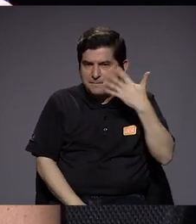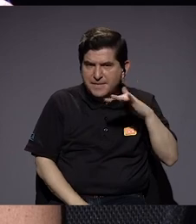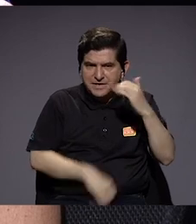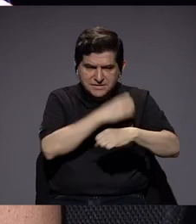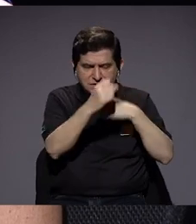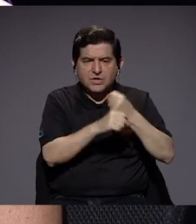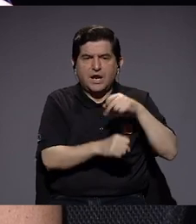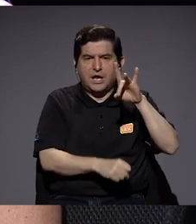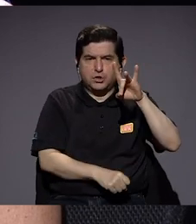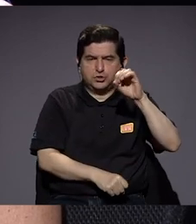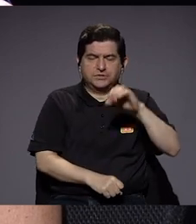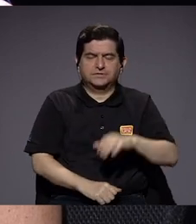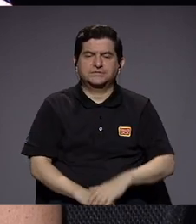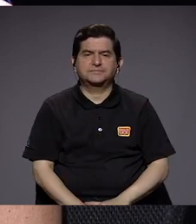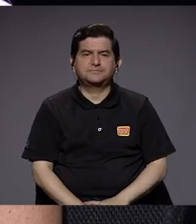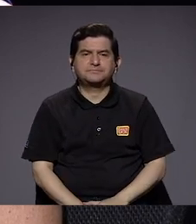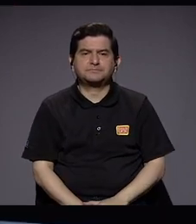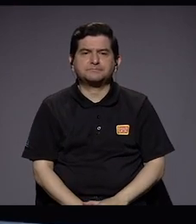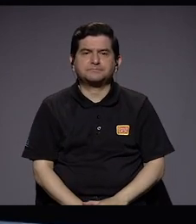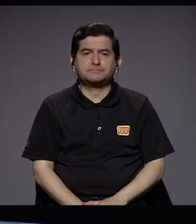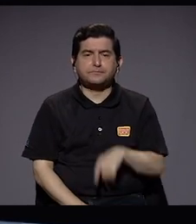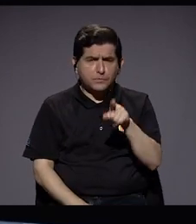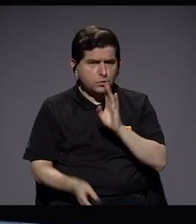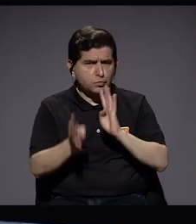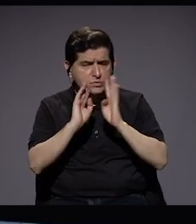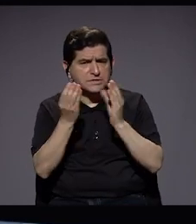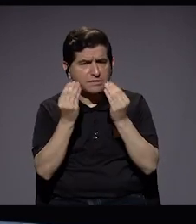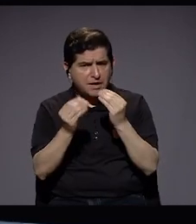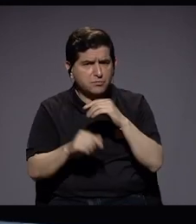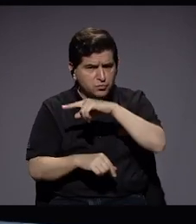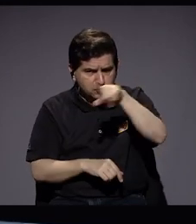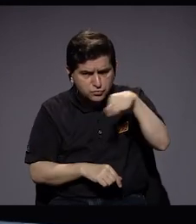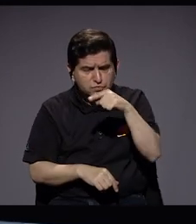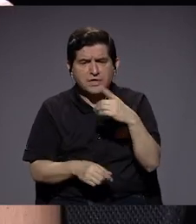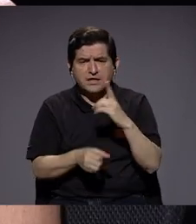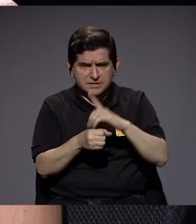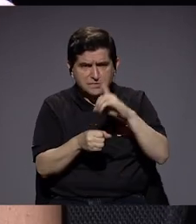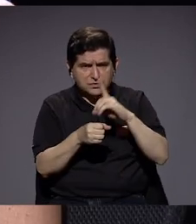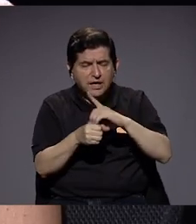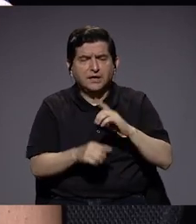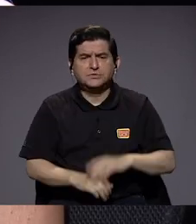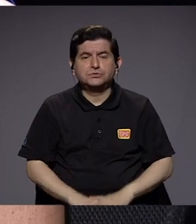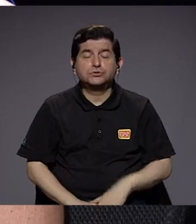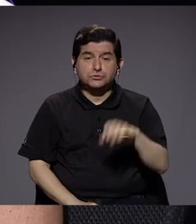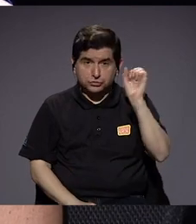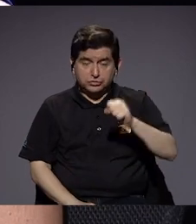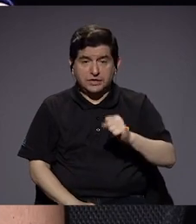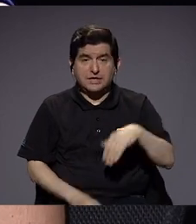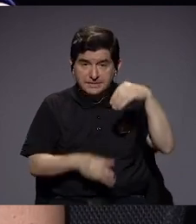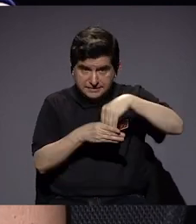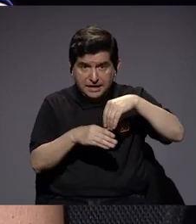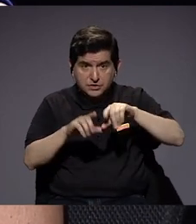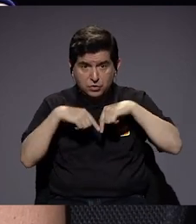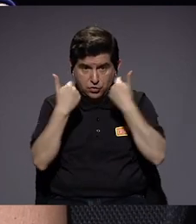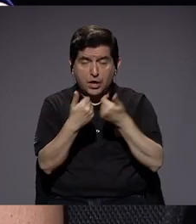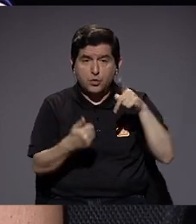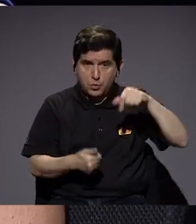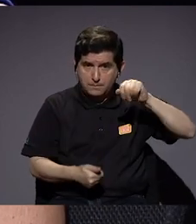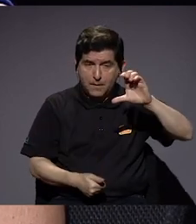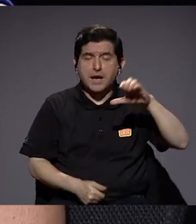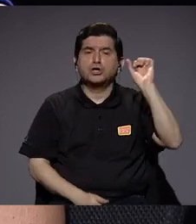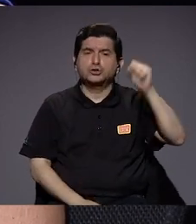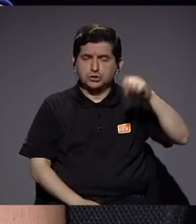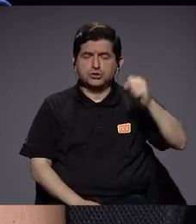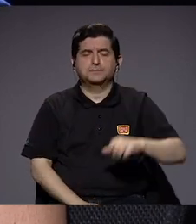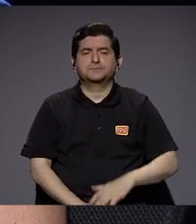ochentas. ¿Ustedes conversan mucho entre ustedes, diputados y diputadas? Sí. Del PAC, digo. Sí, sin duda alguna. De hecho,